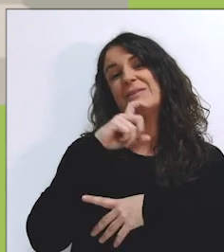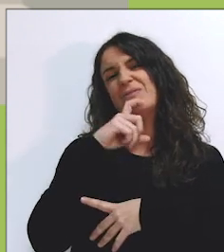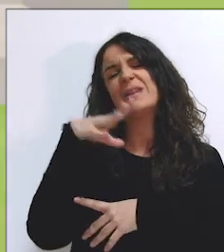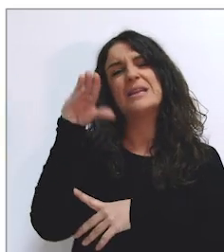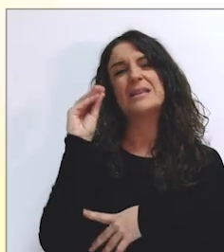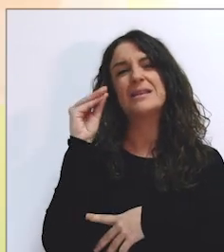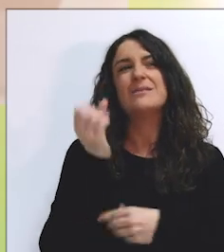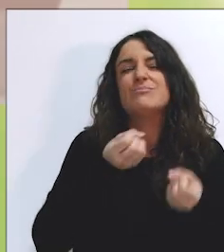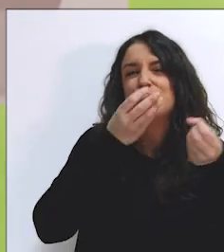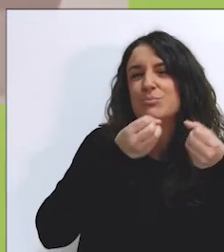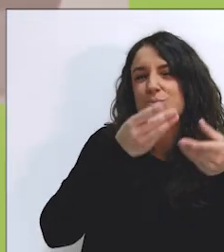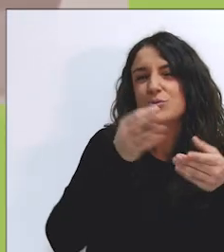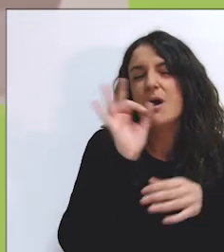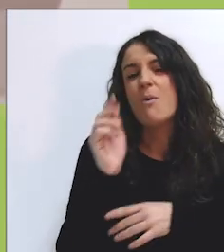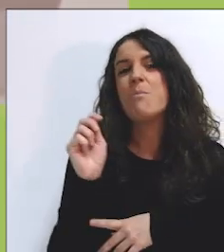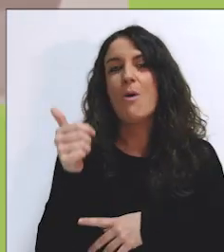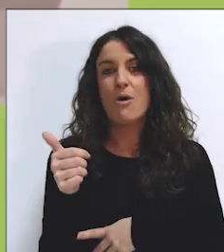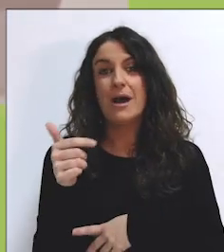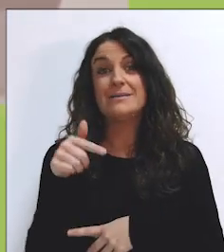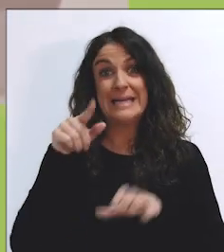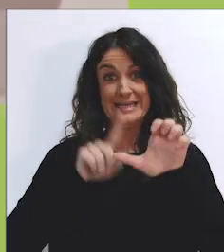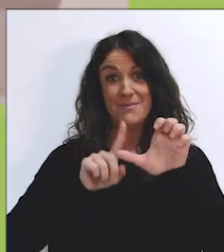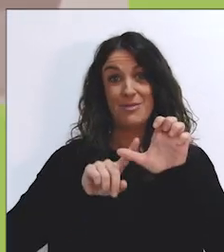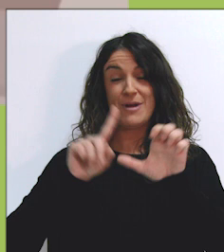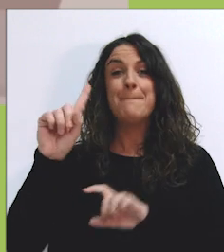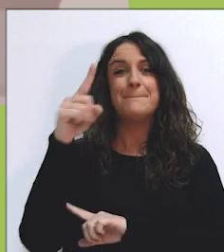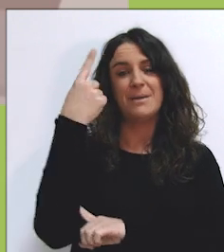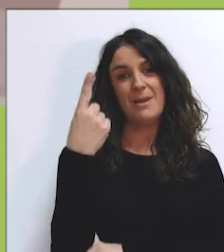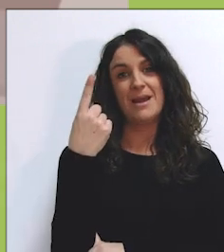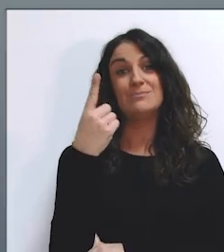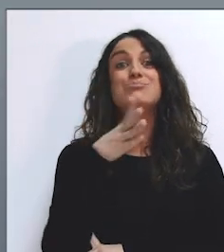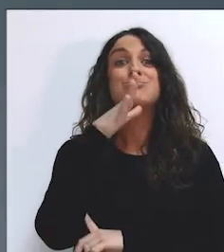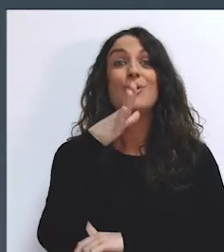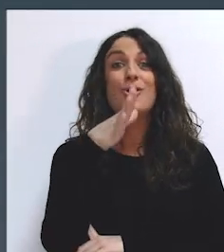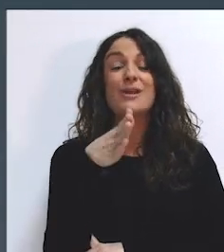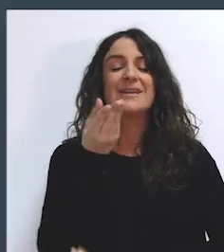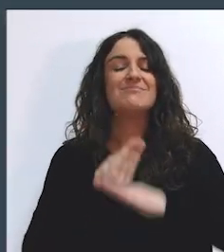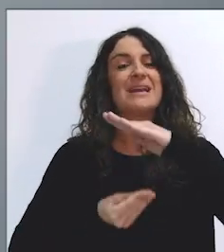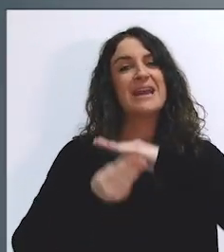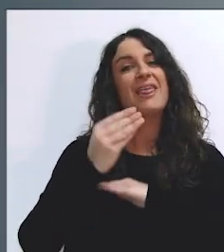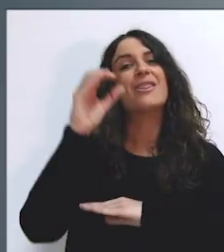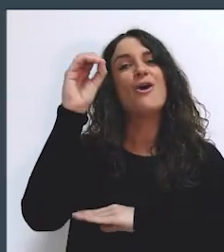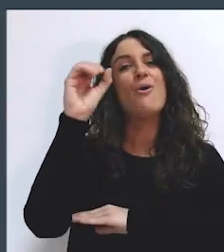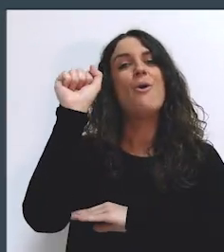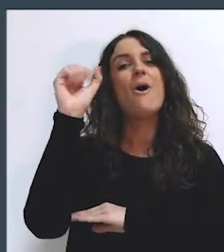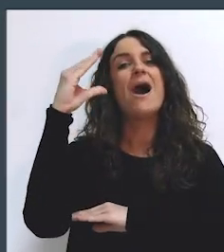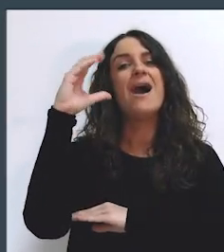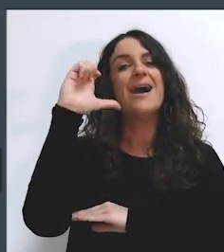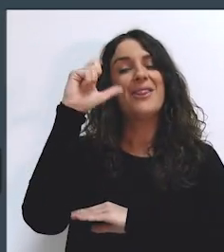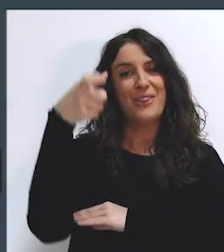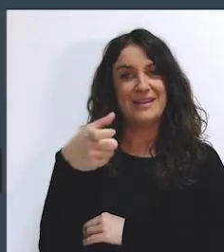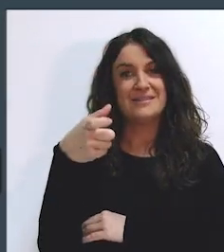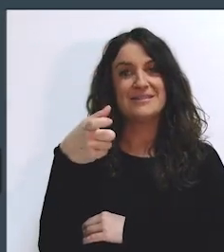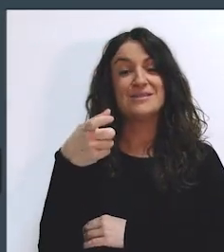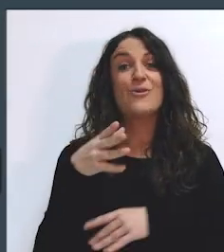o demasiada... ...extremadura es pionera... ...así nace la OACES...